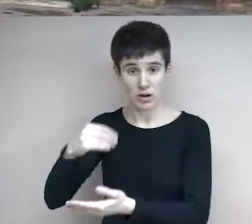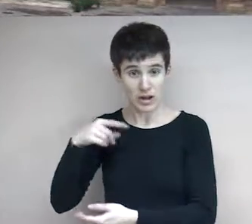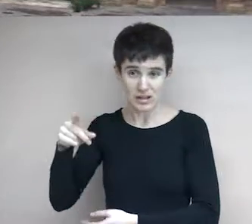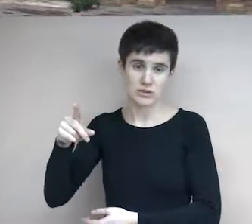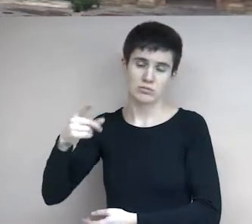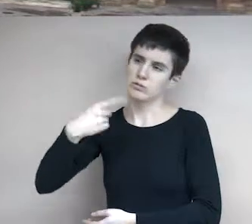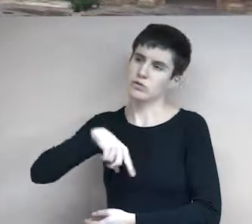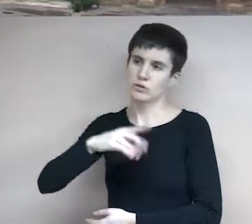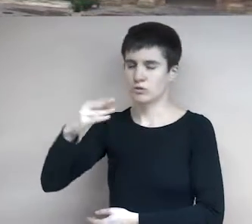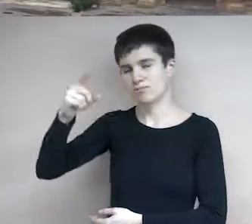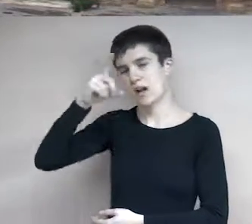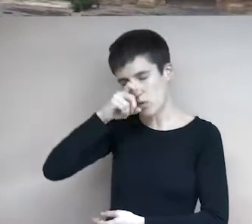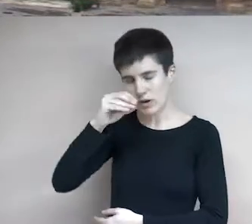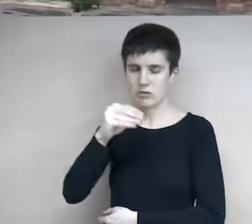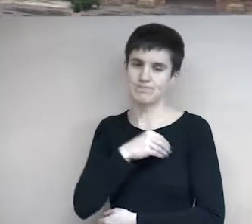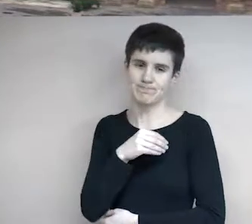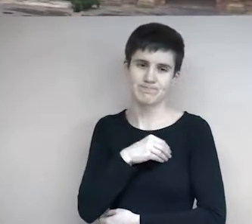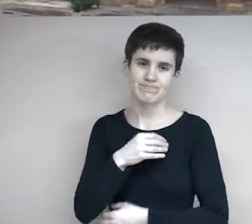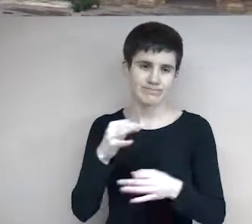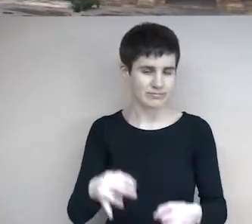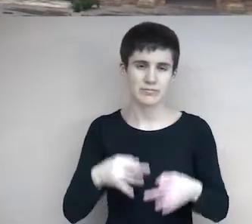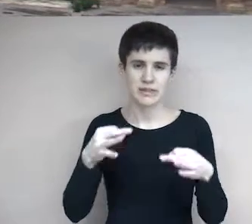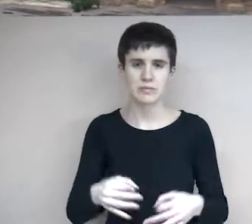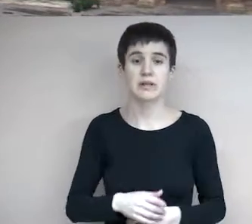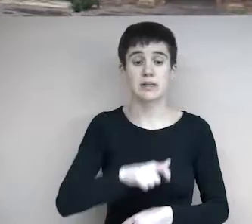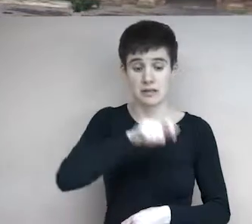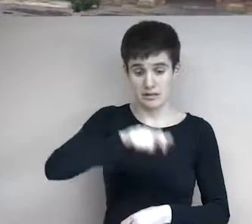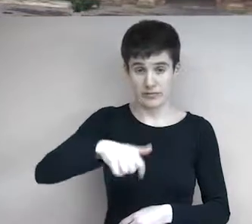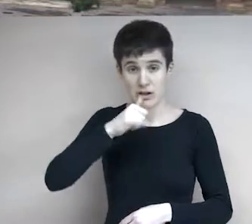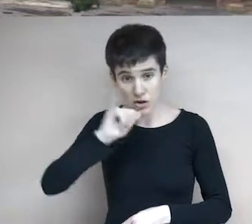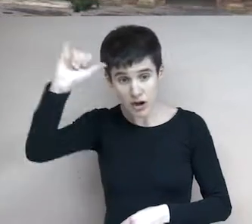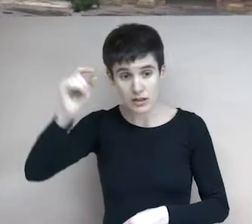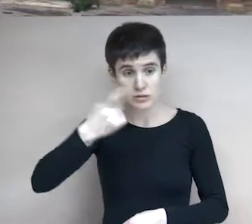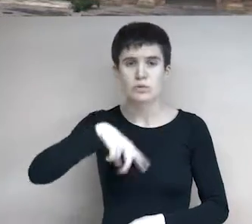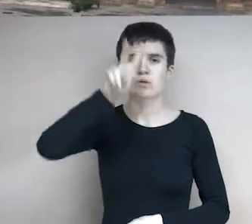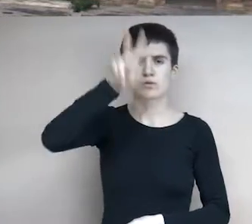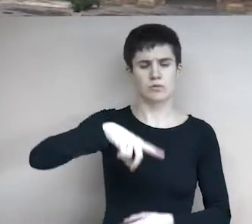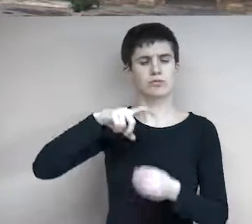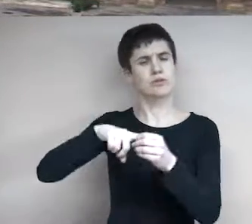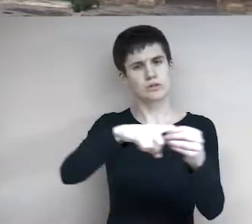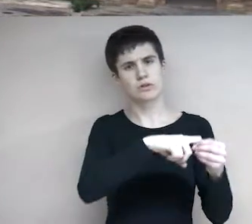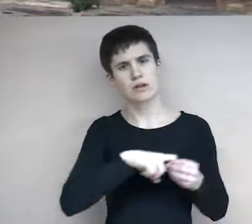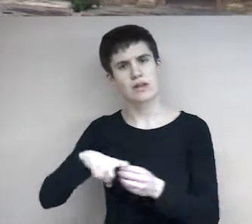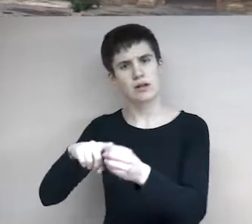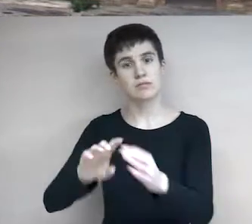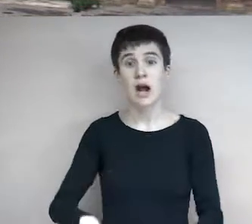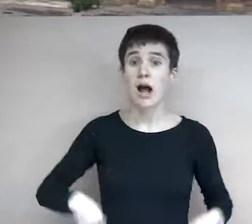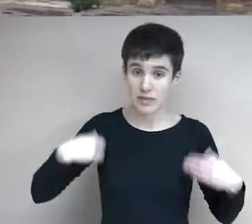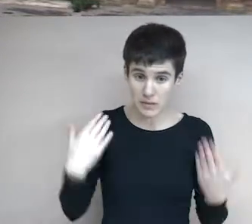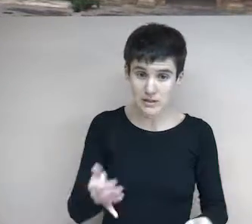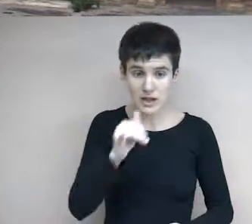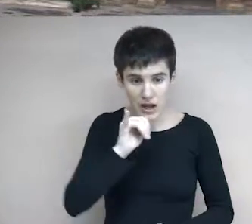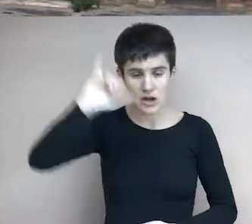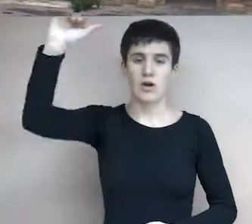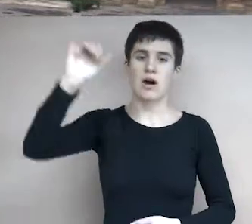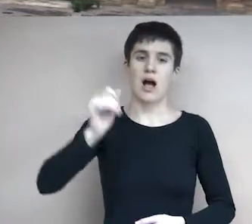llevamos siempre nuestro corazón. Los riojanos somos solidarios y además La Rioja atesora